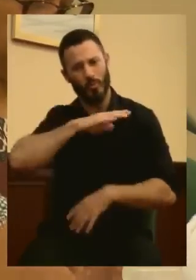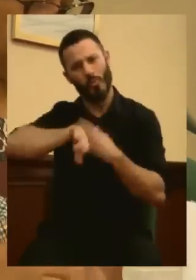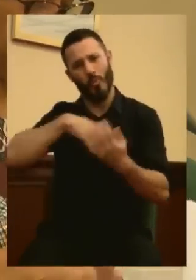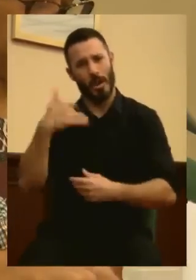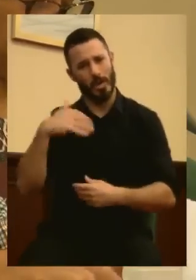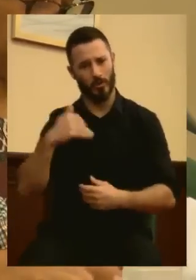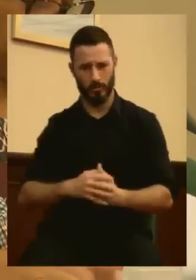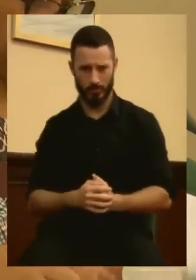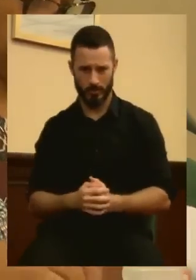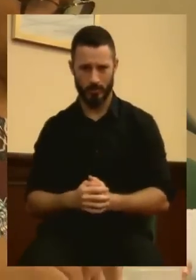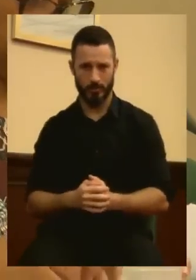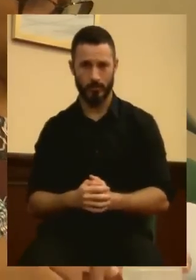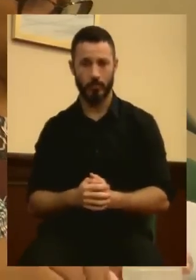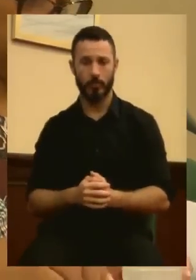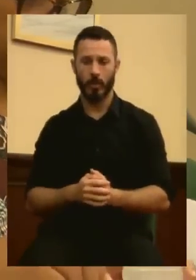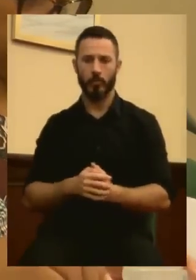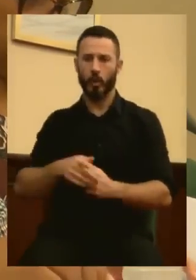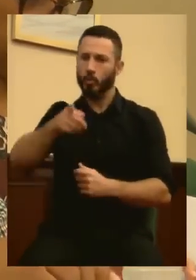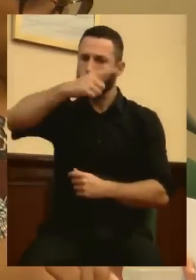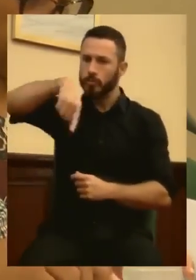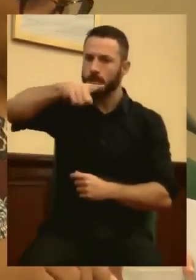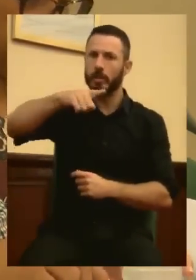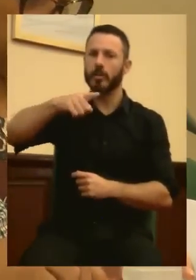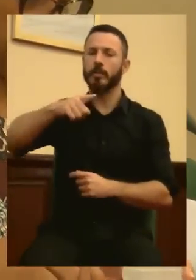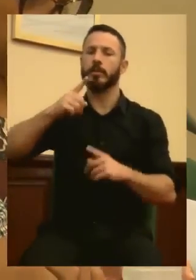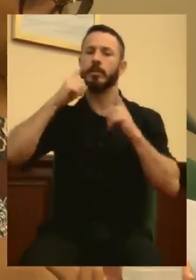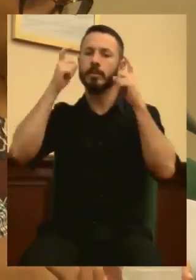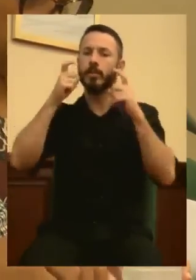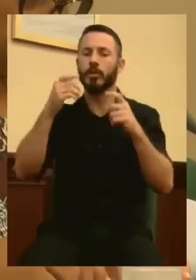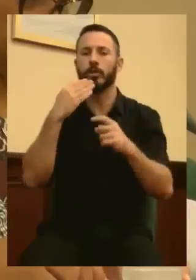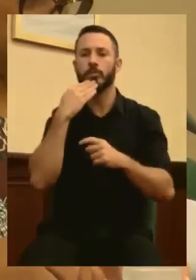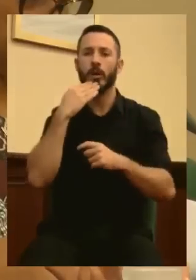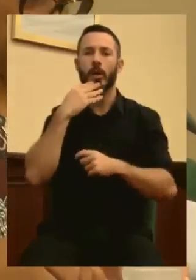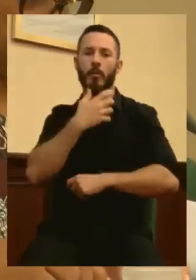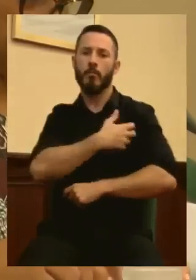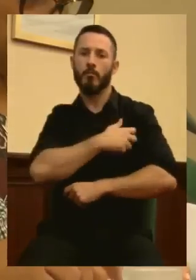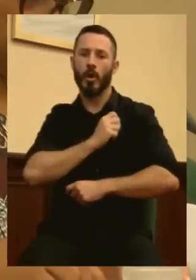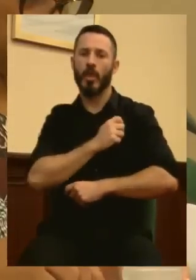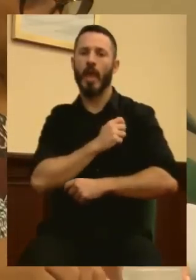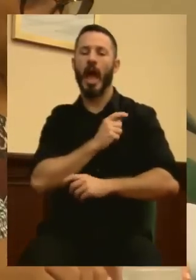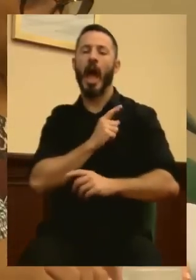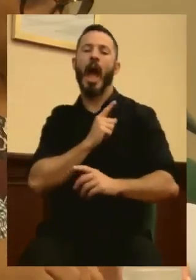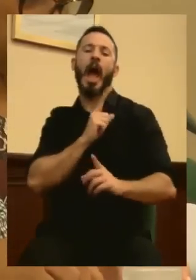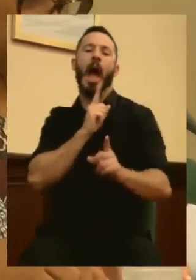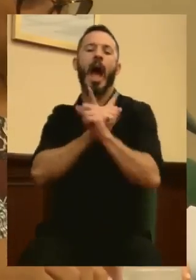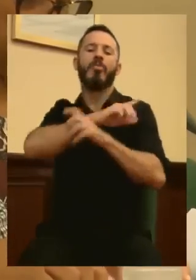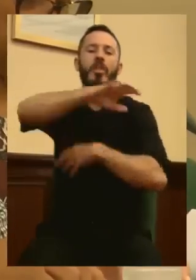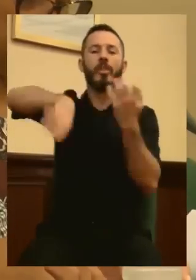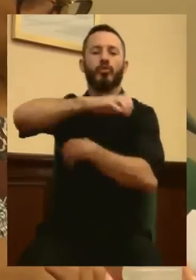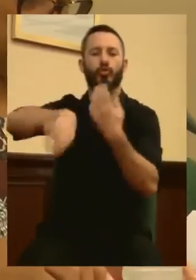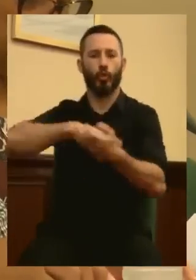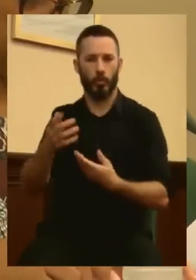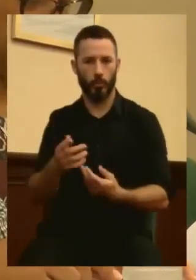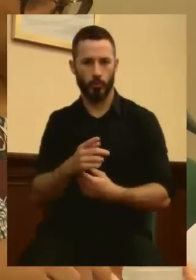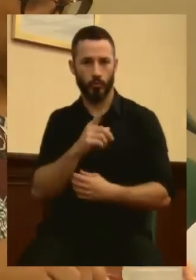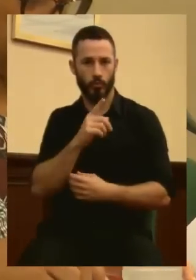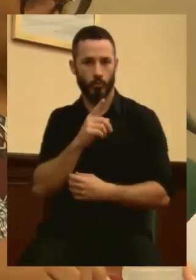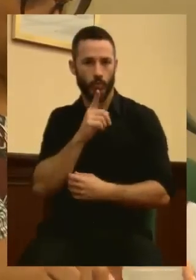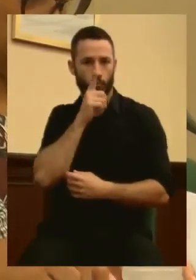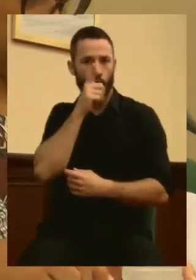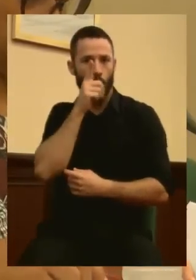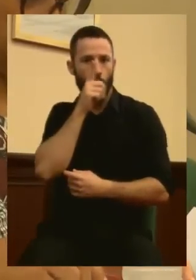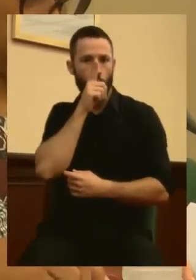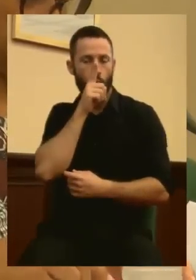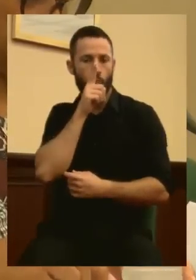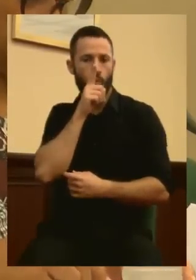llegaron ustedes incluso a movilizar unidades antidisturbio, un año. A difundir entre las asociaciones que estaban